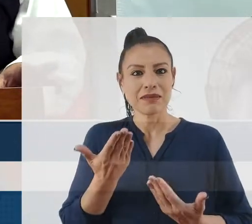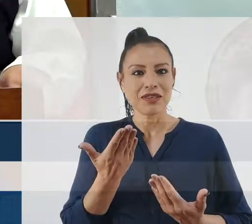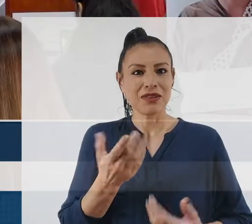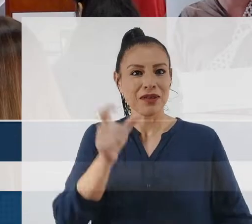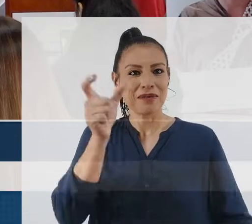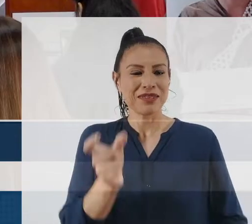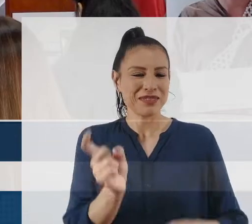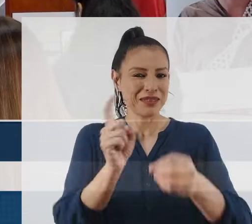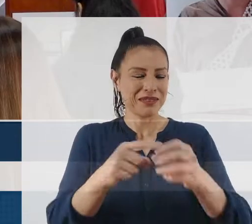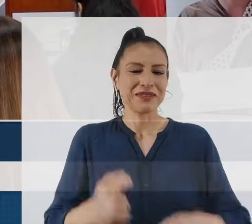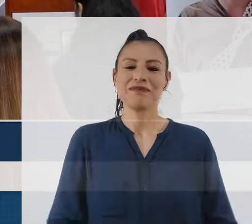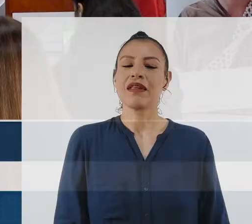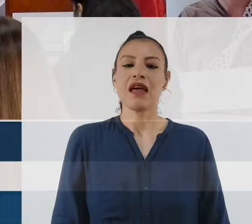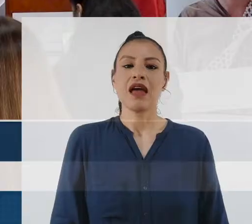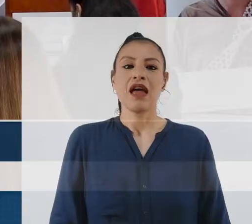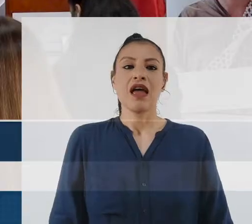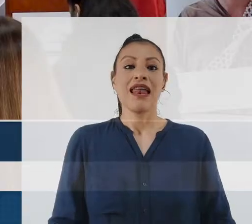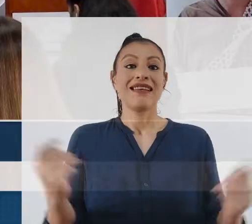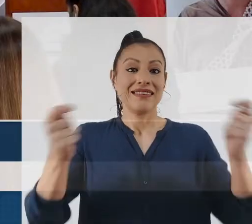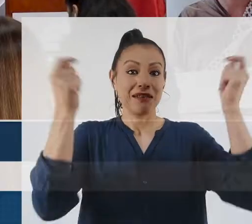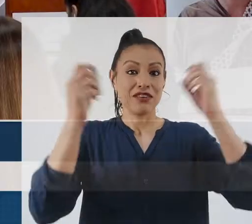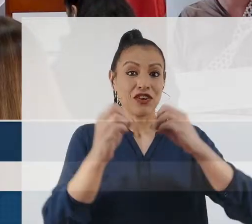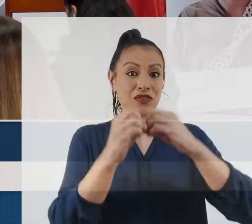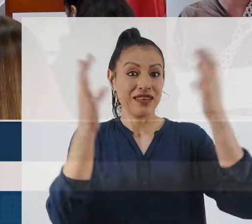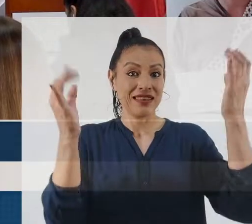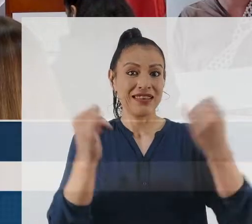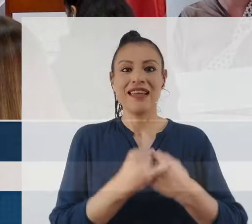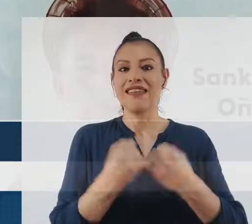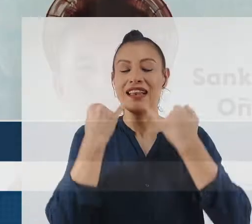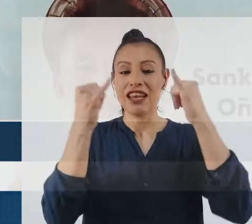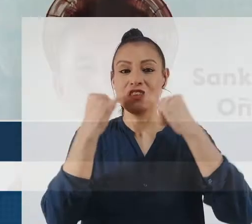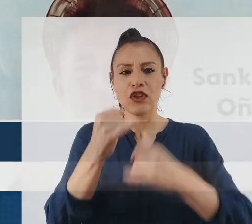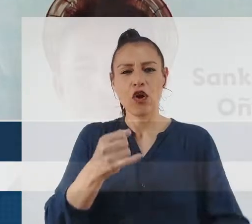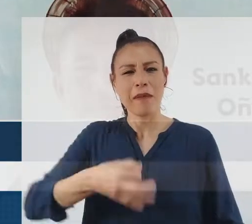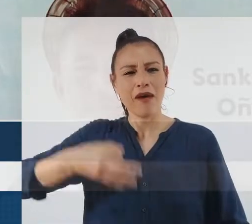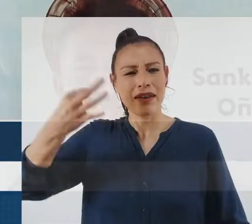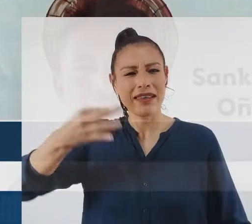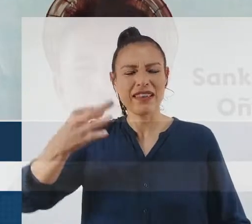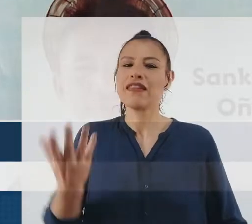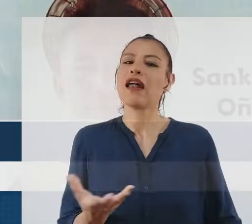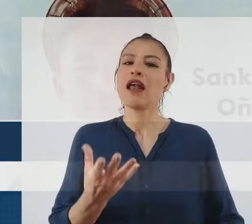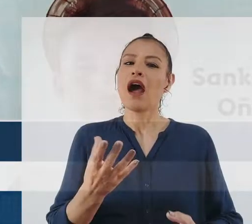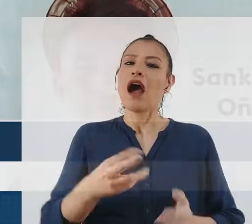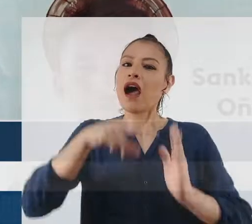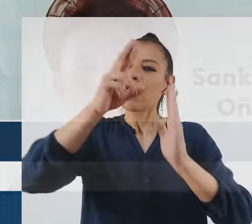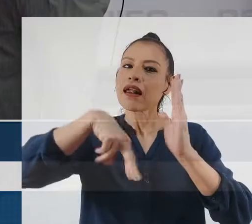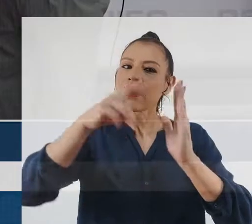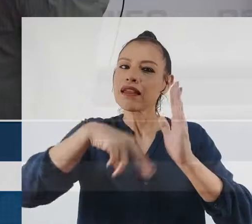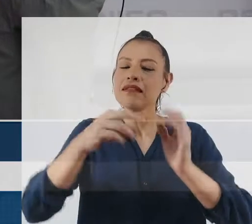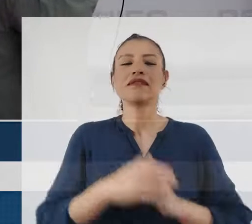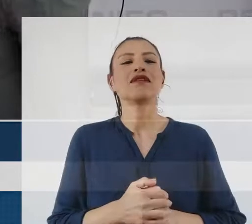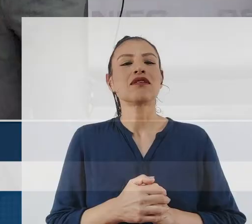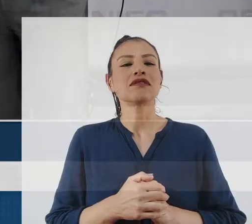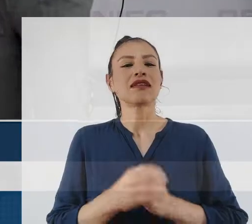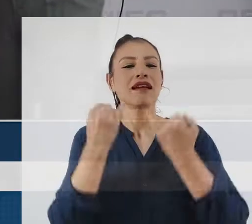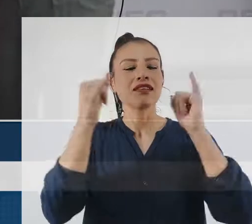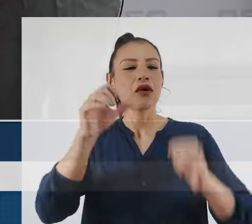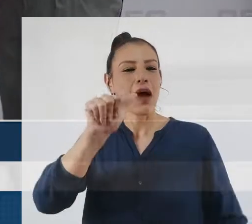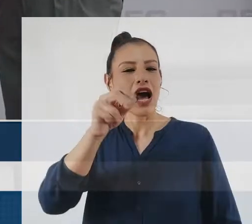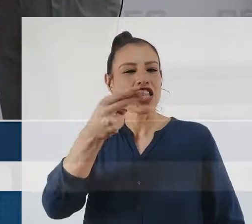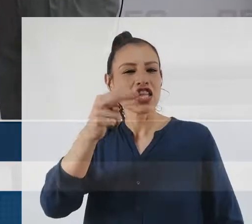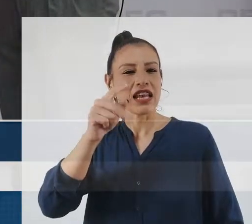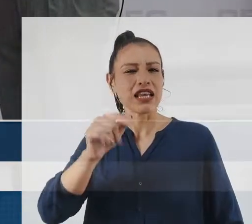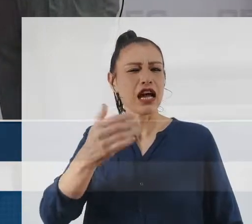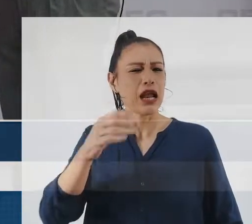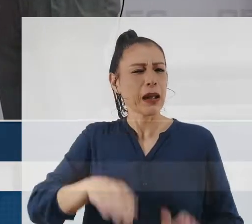En el día de las lenguas originarias, el RENIEC presentó registros civiles en Xaninca, la lengua indígena amazónica más hablada